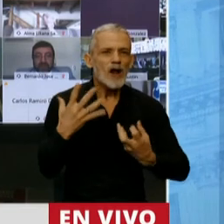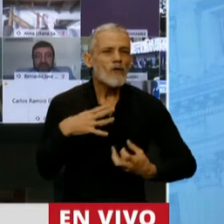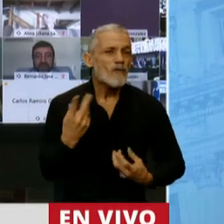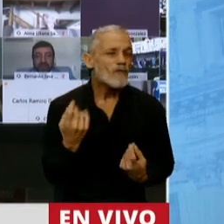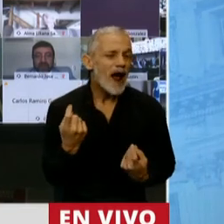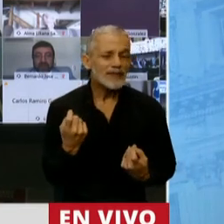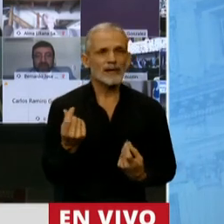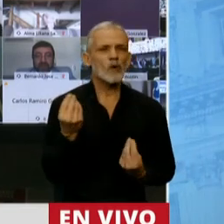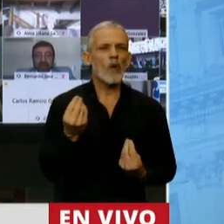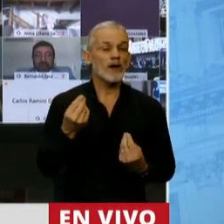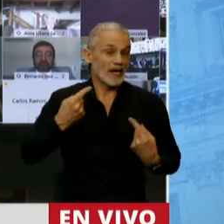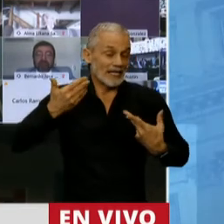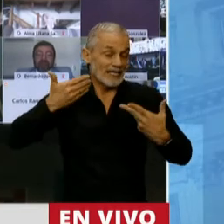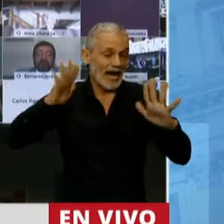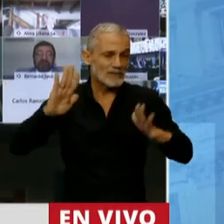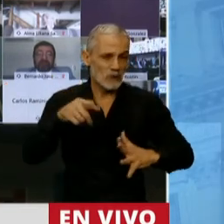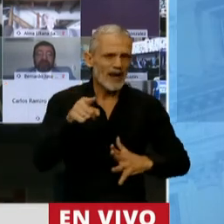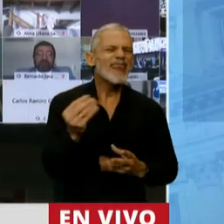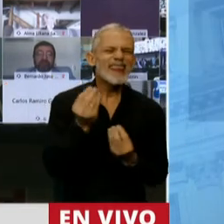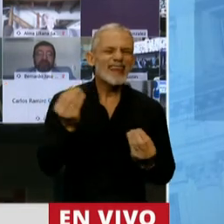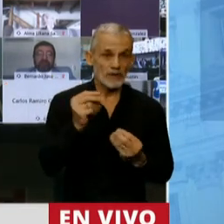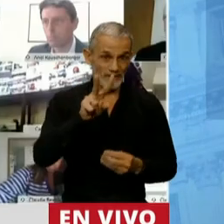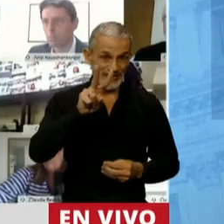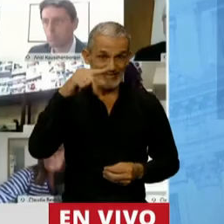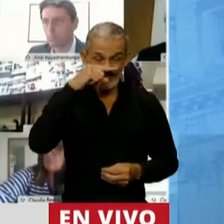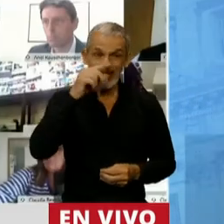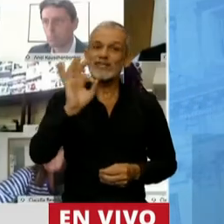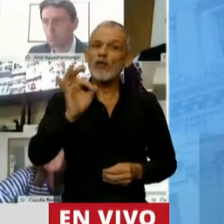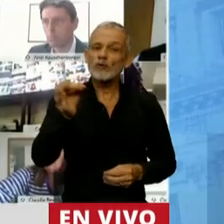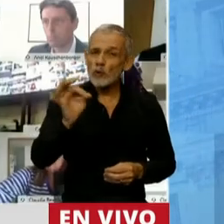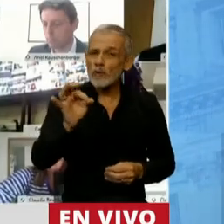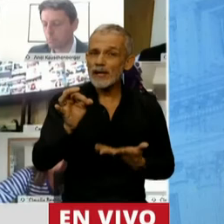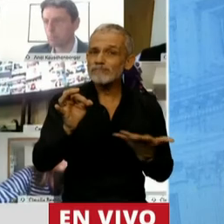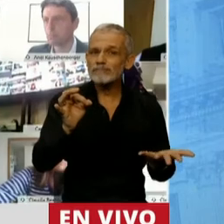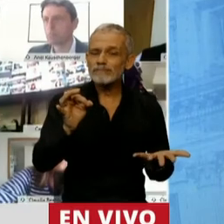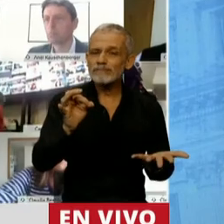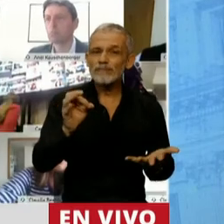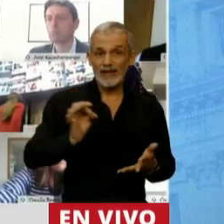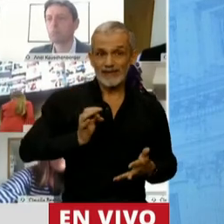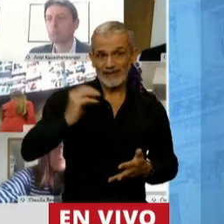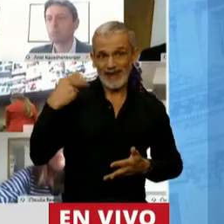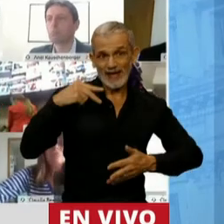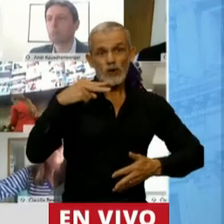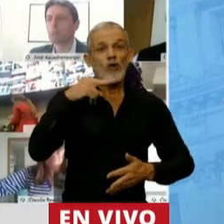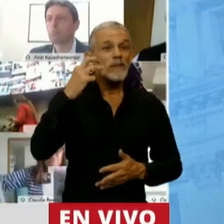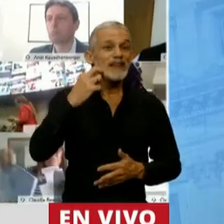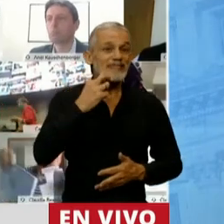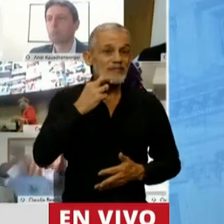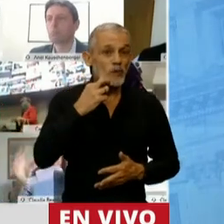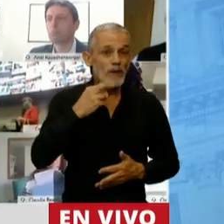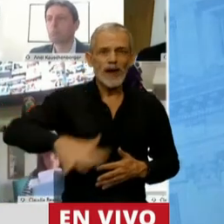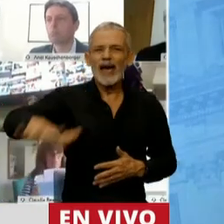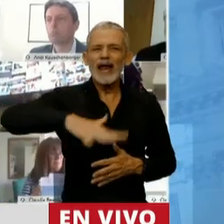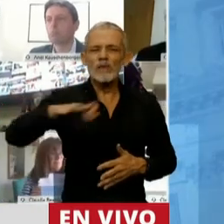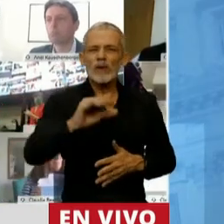las casualidades determinaron que un 27 de octubre del 2019 el pueblo